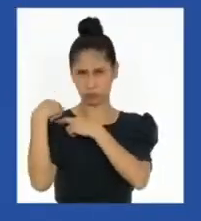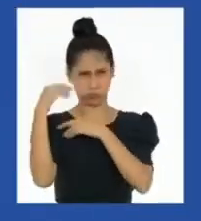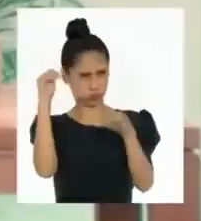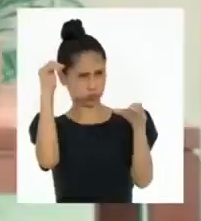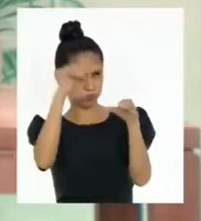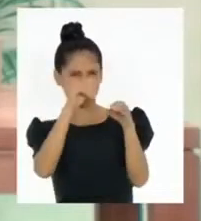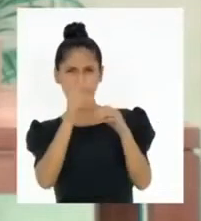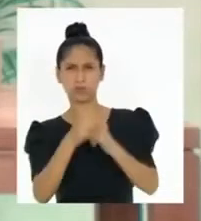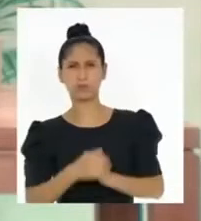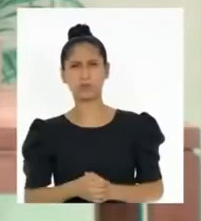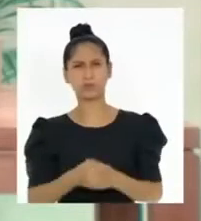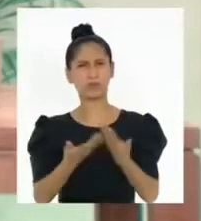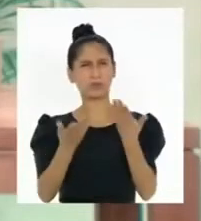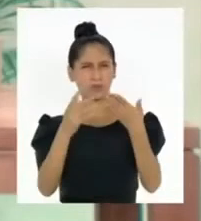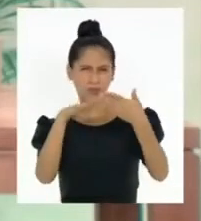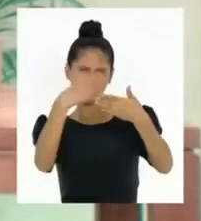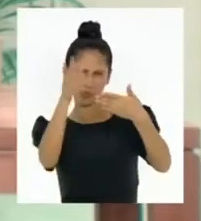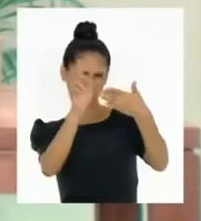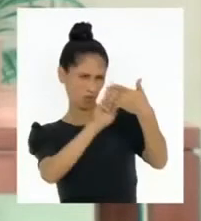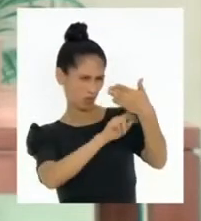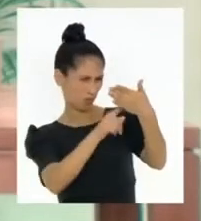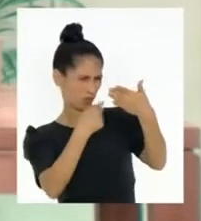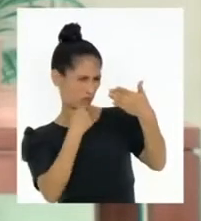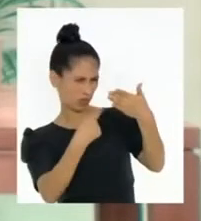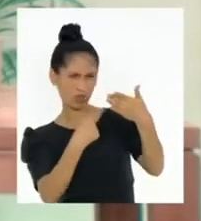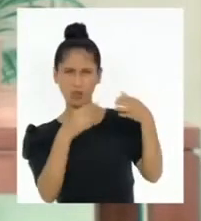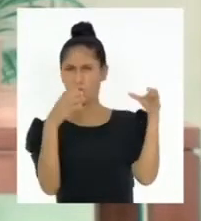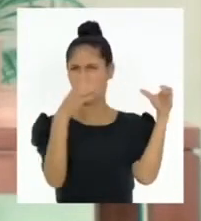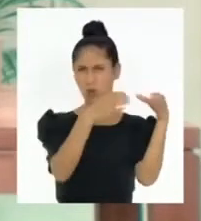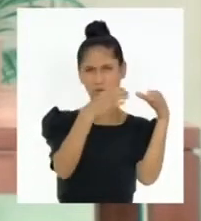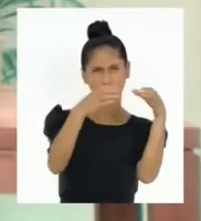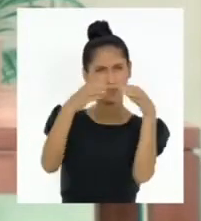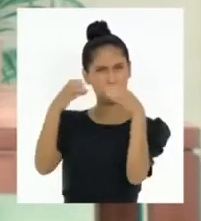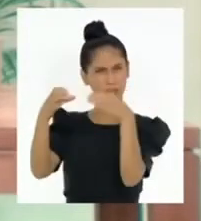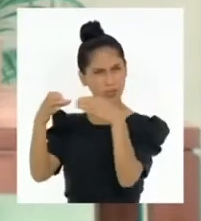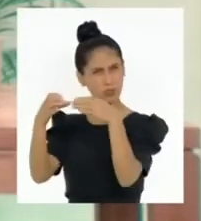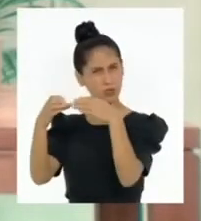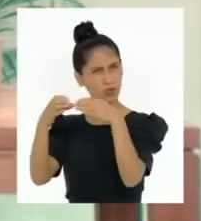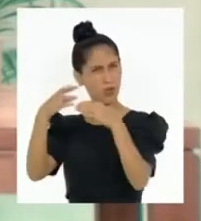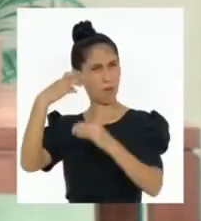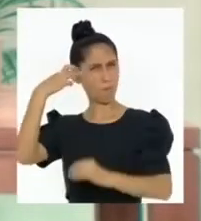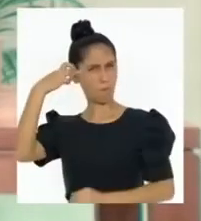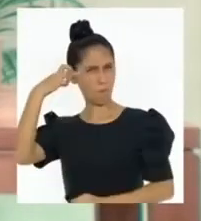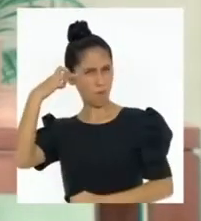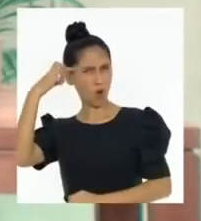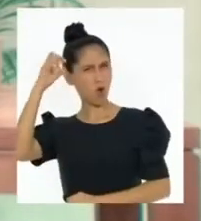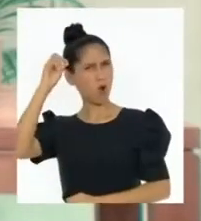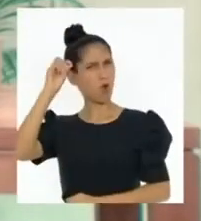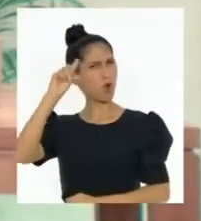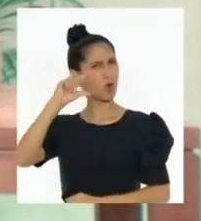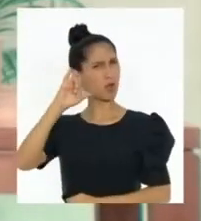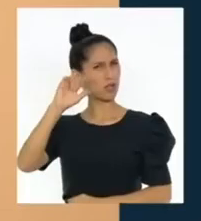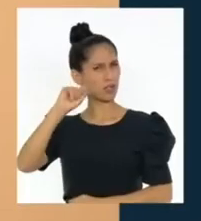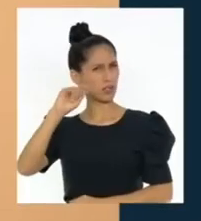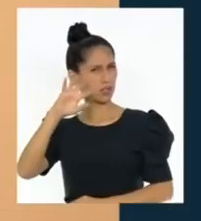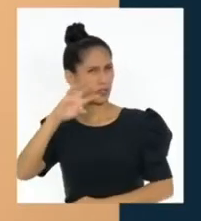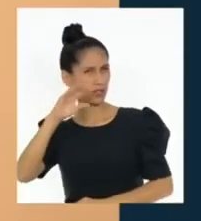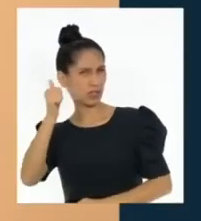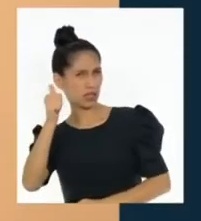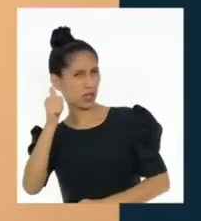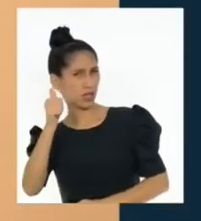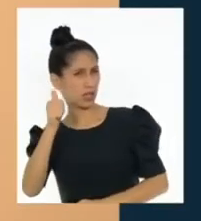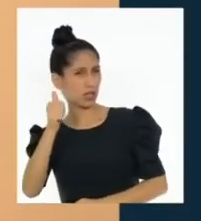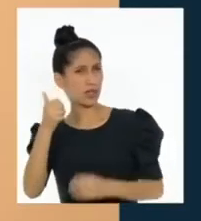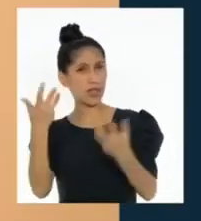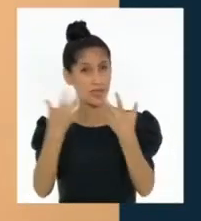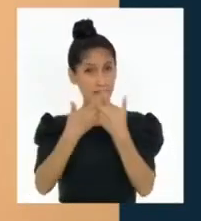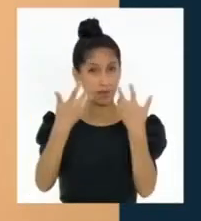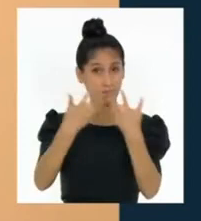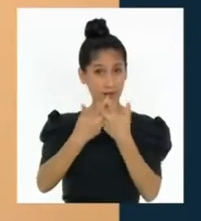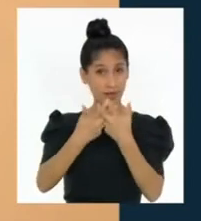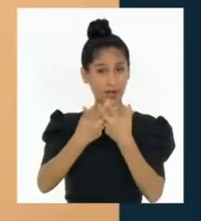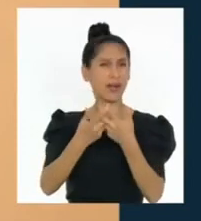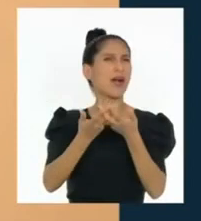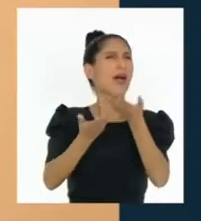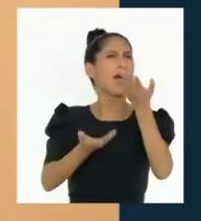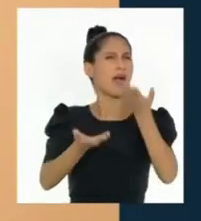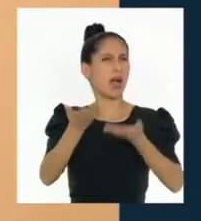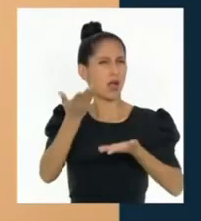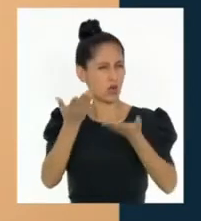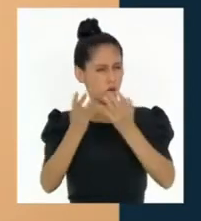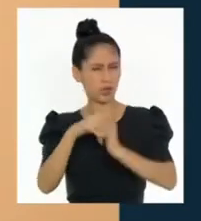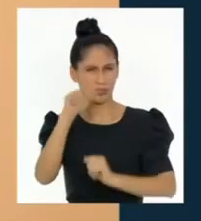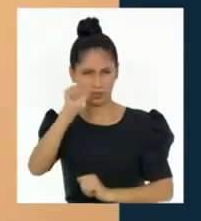Cuando dice organización política, se está refiriendo a los partidos políticos, ¿no? Así es. Ahora ustedes,